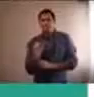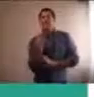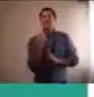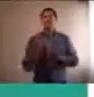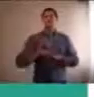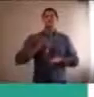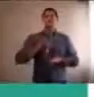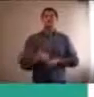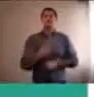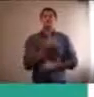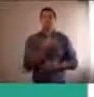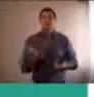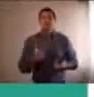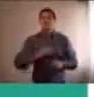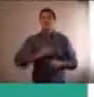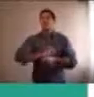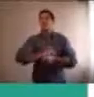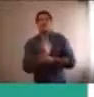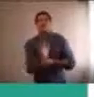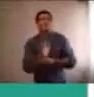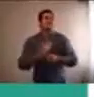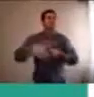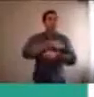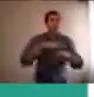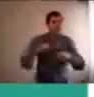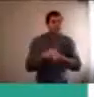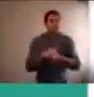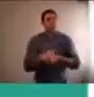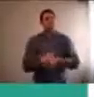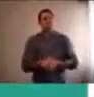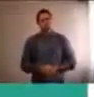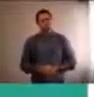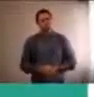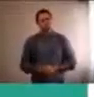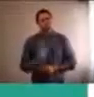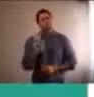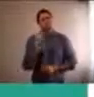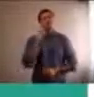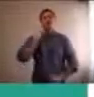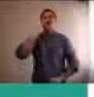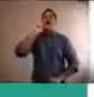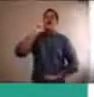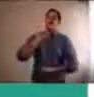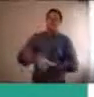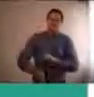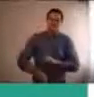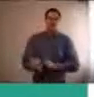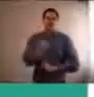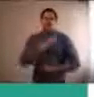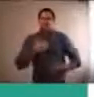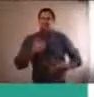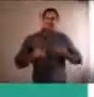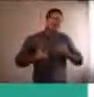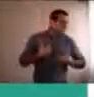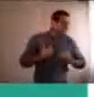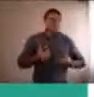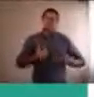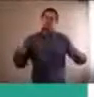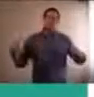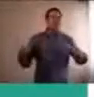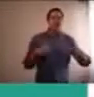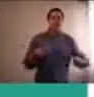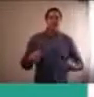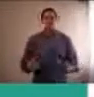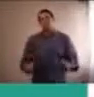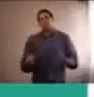realidad. Hacemos una pausa, nos conectamos con lo que estamos viviendo, y si nos seguimos peleando con esto, y nos enojamos porque tenemos que